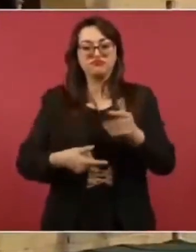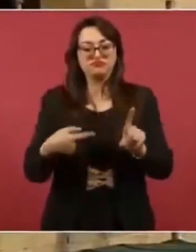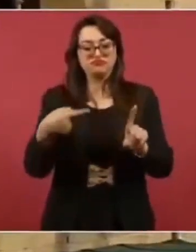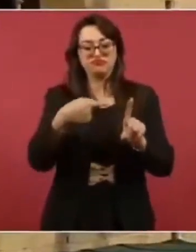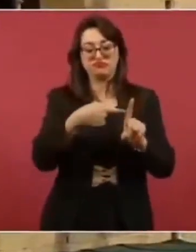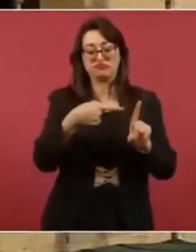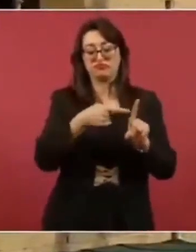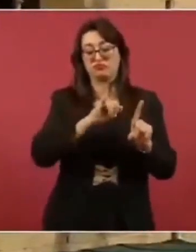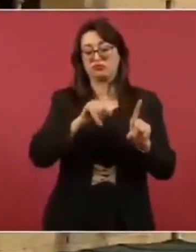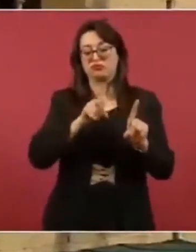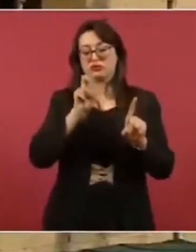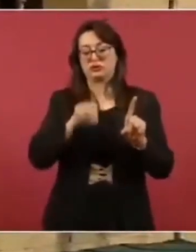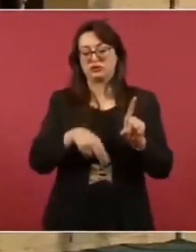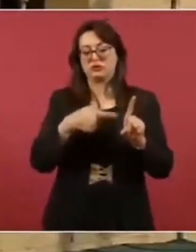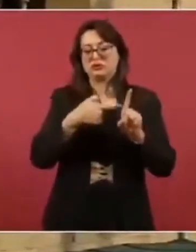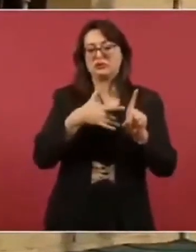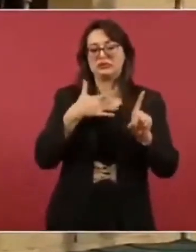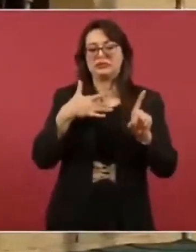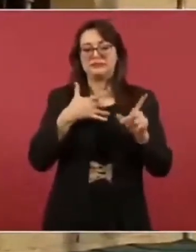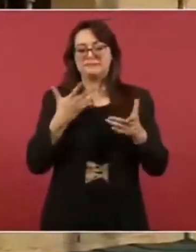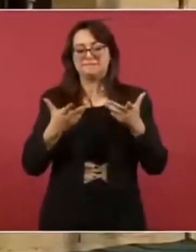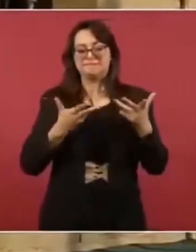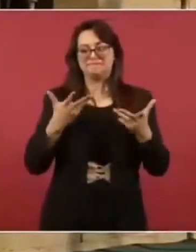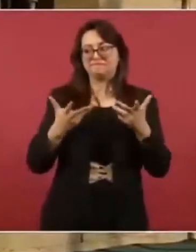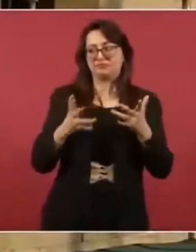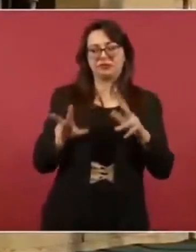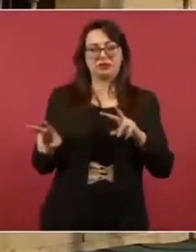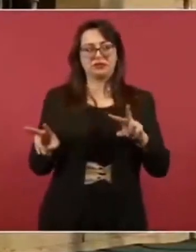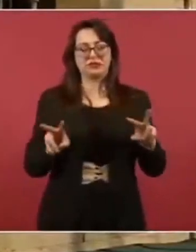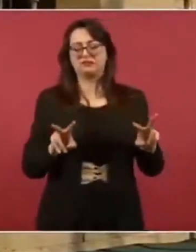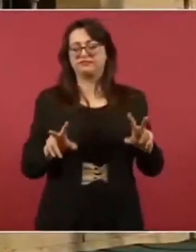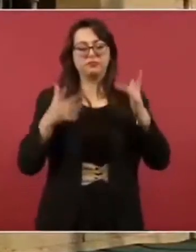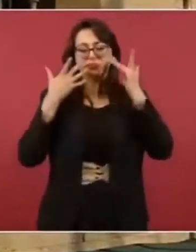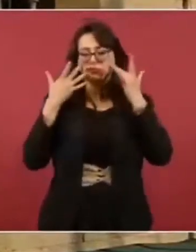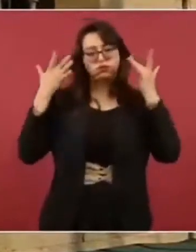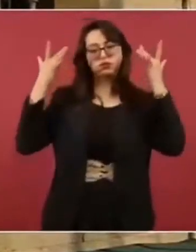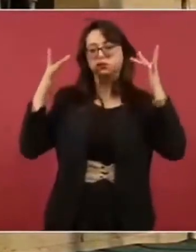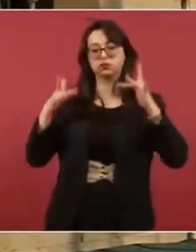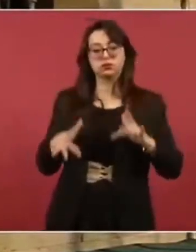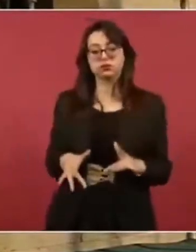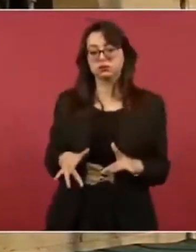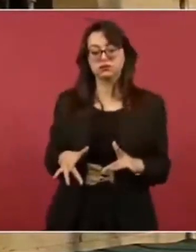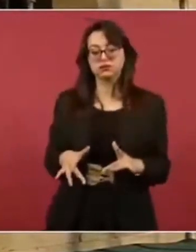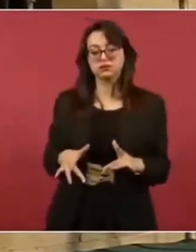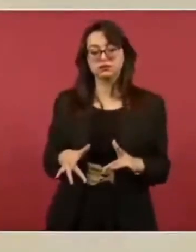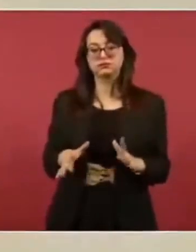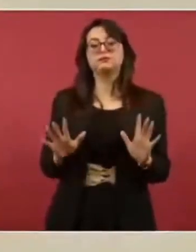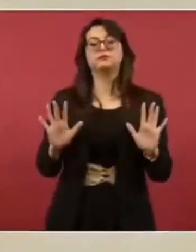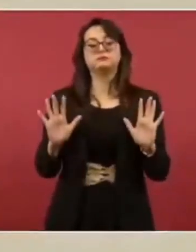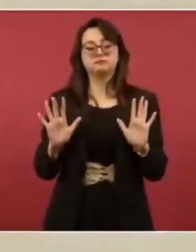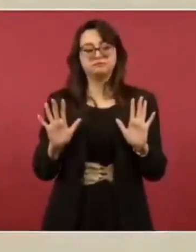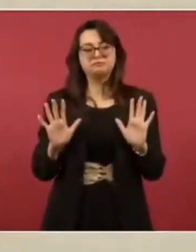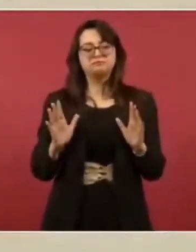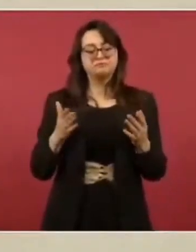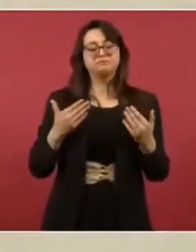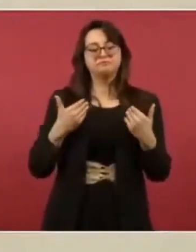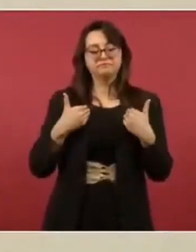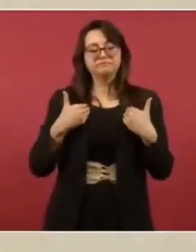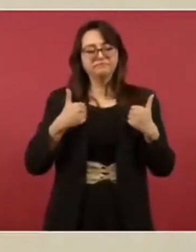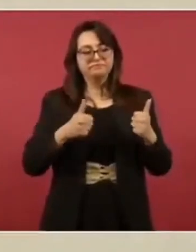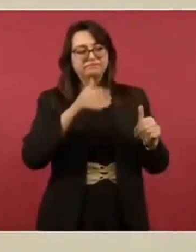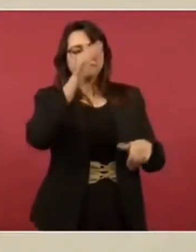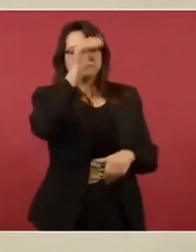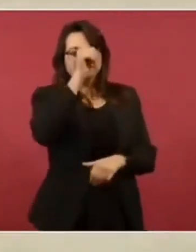empresarios y políticos de derecha se entendieron y